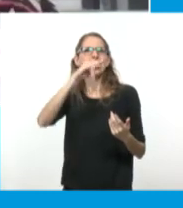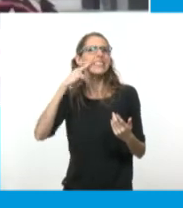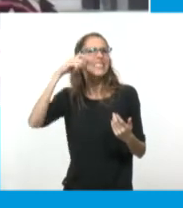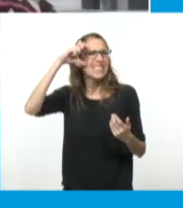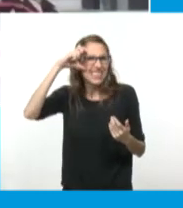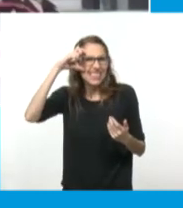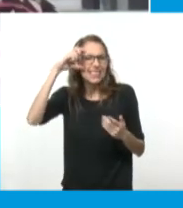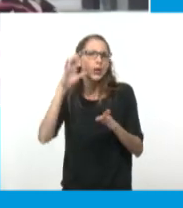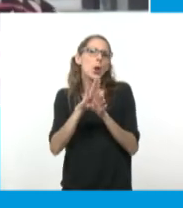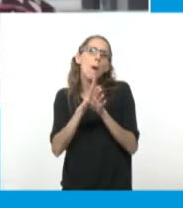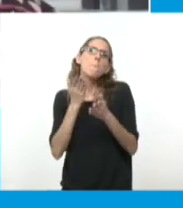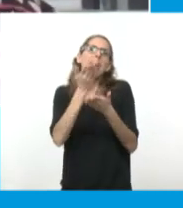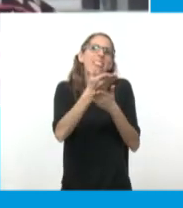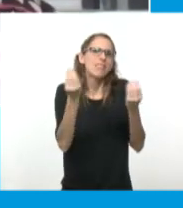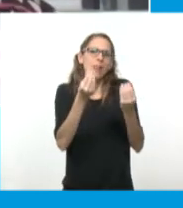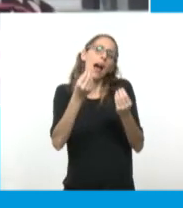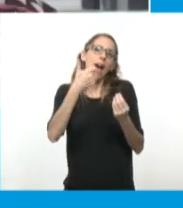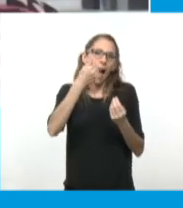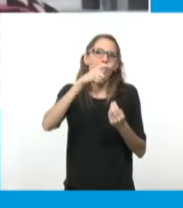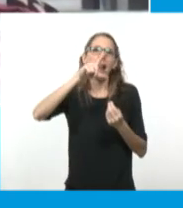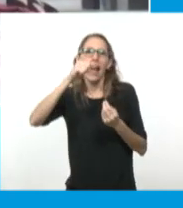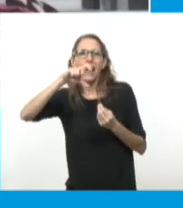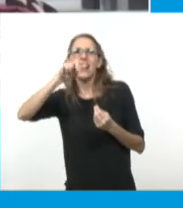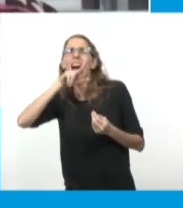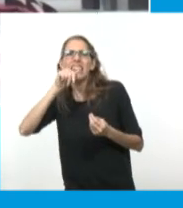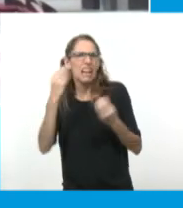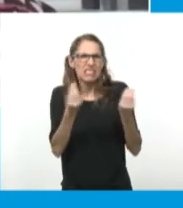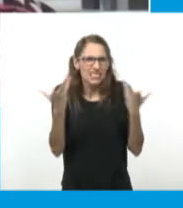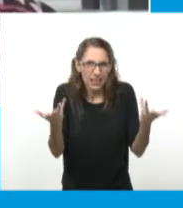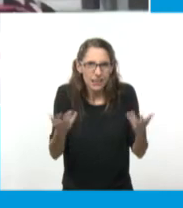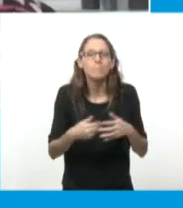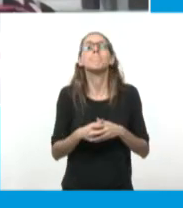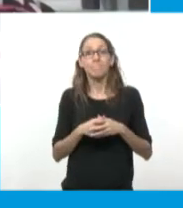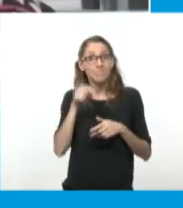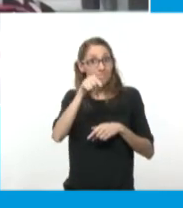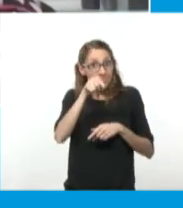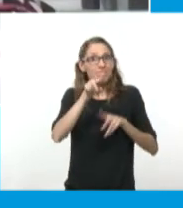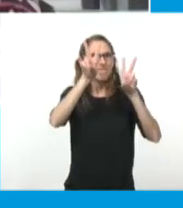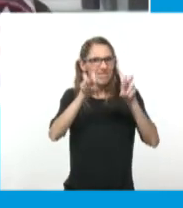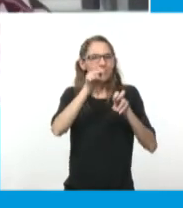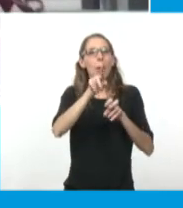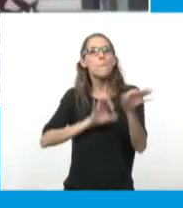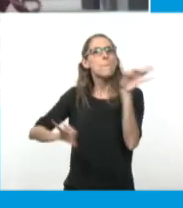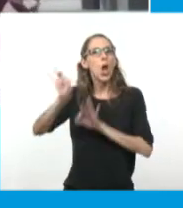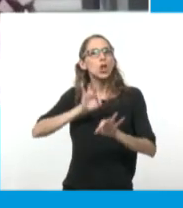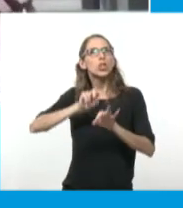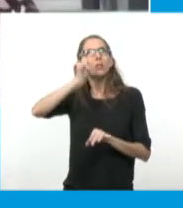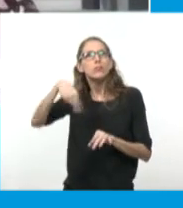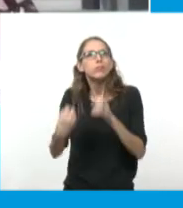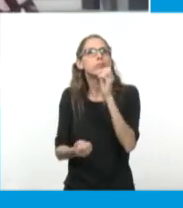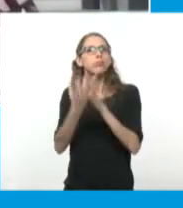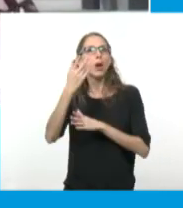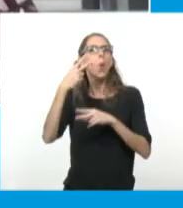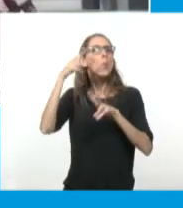El fanzine a la carta fue una acción, un proyecto que a nosotras se nos ocurrió hacer en una muestra que tuvimos en Proa,